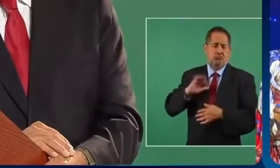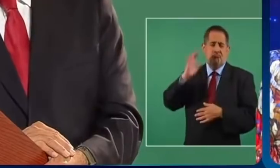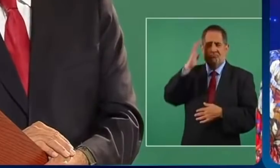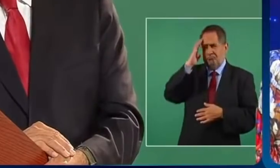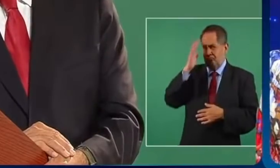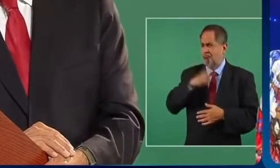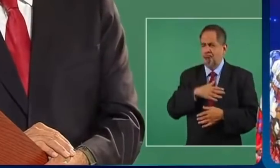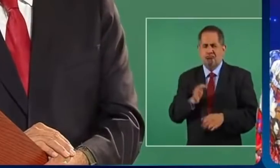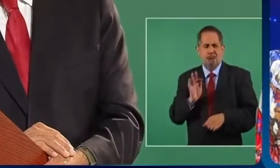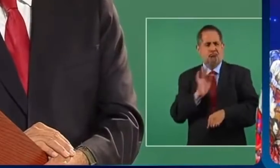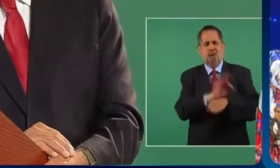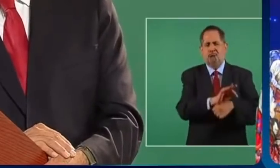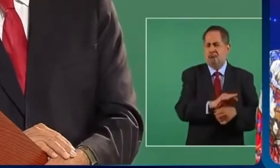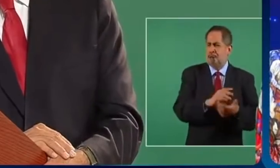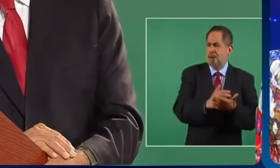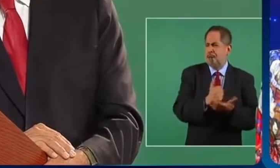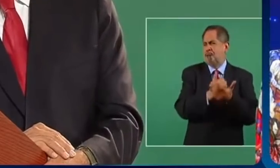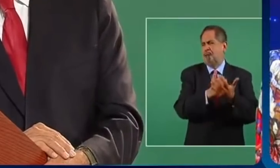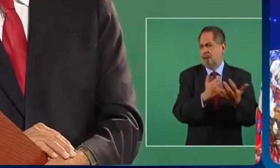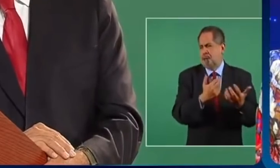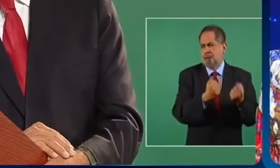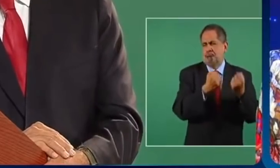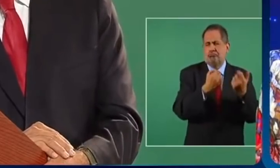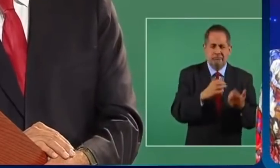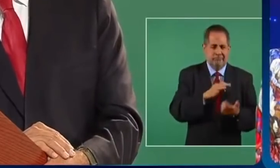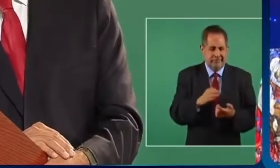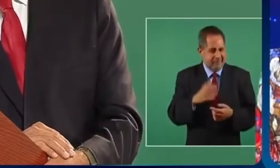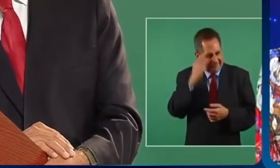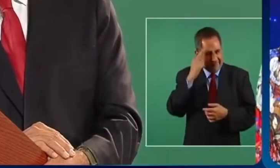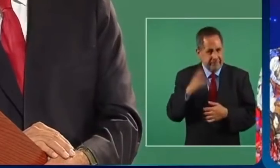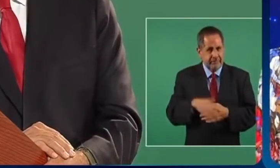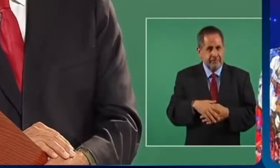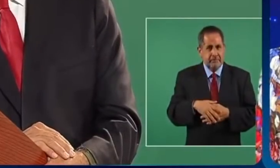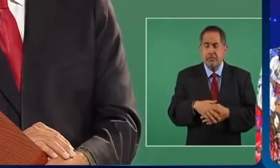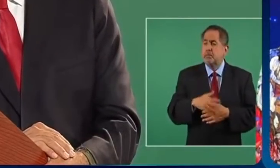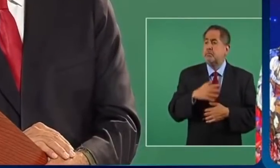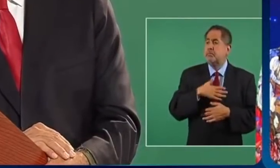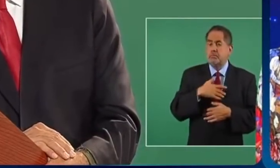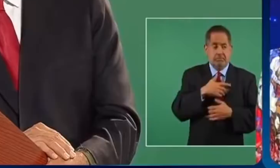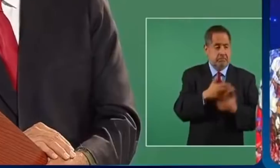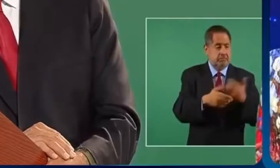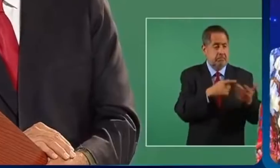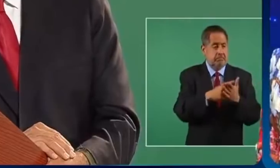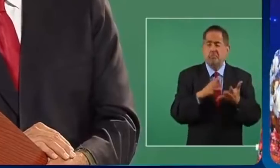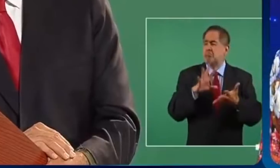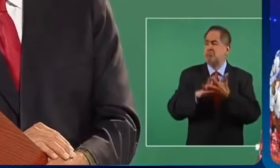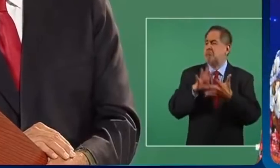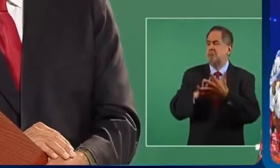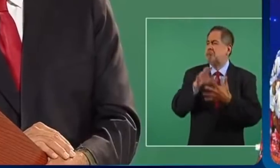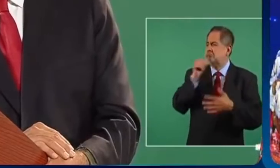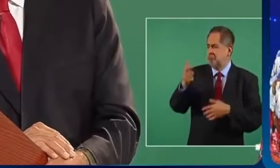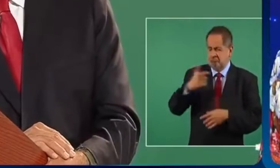porque decían que ninguno de sus clientes estaba en la cárcel